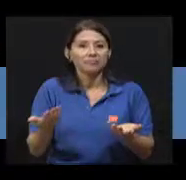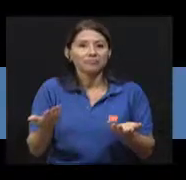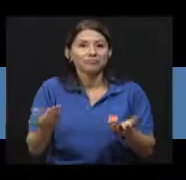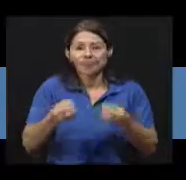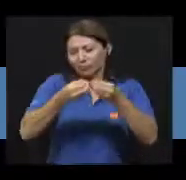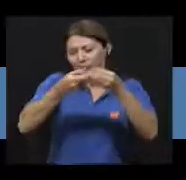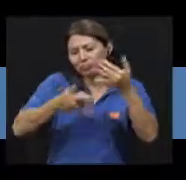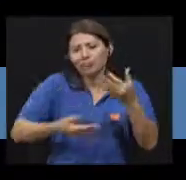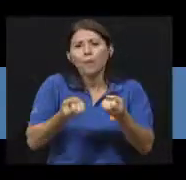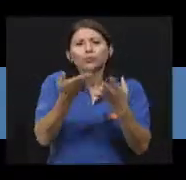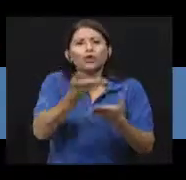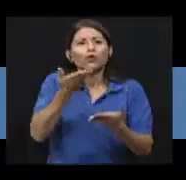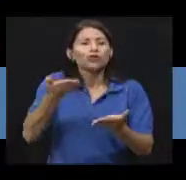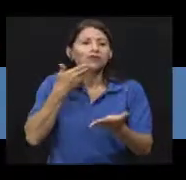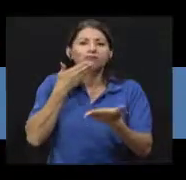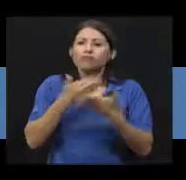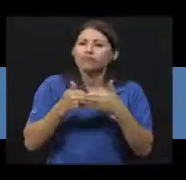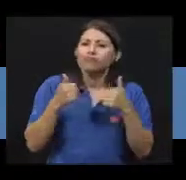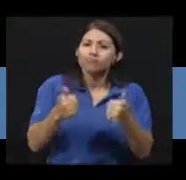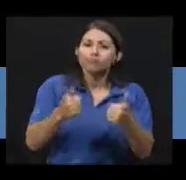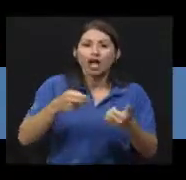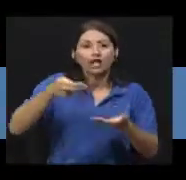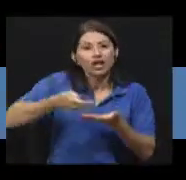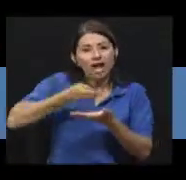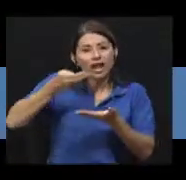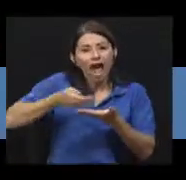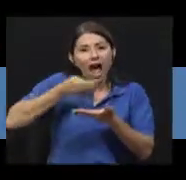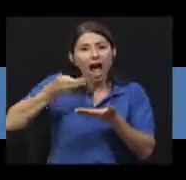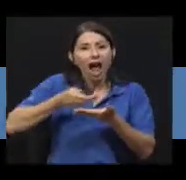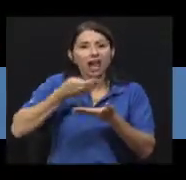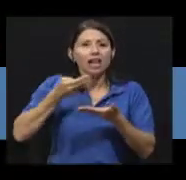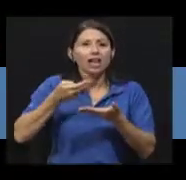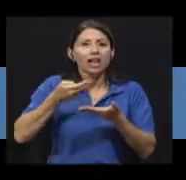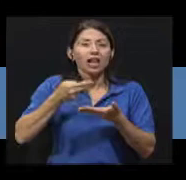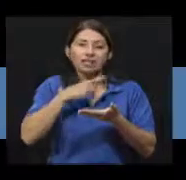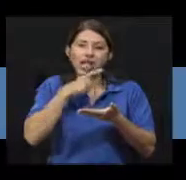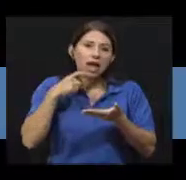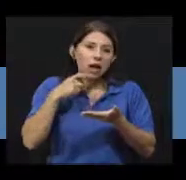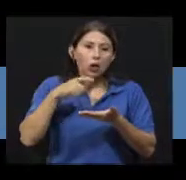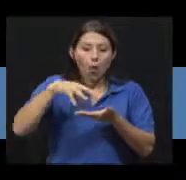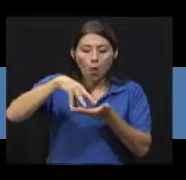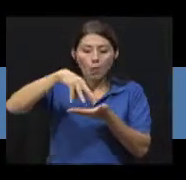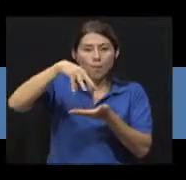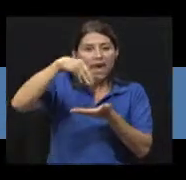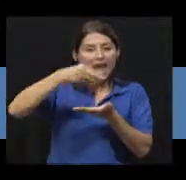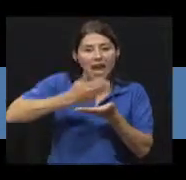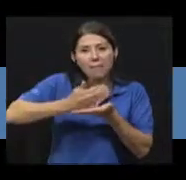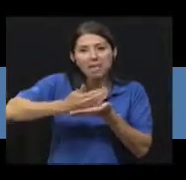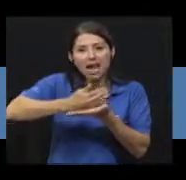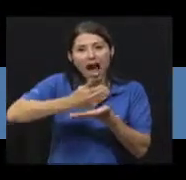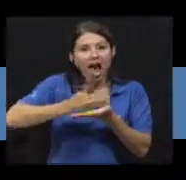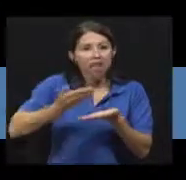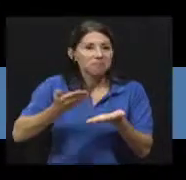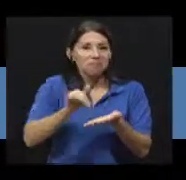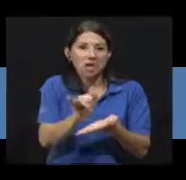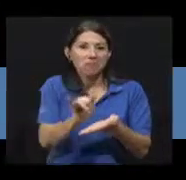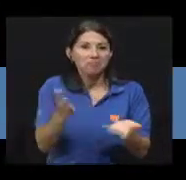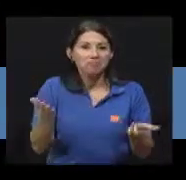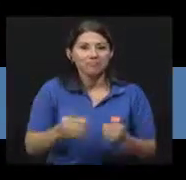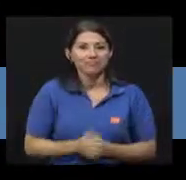bueno, muchas cosas nutritivas, cereal, bueno, cereal seco, pera, picada y así.